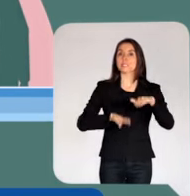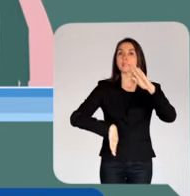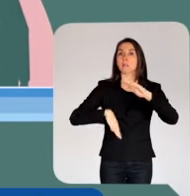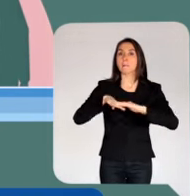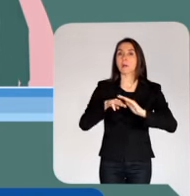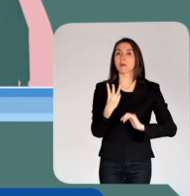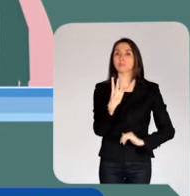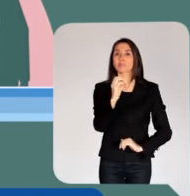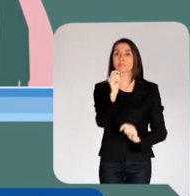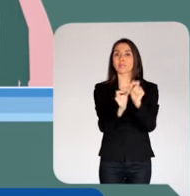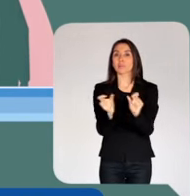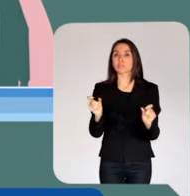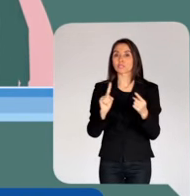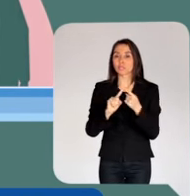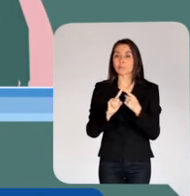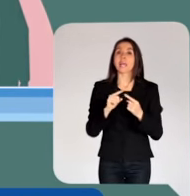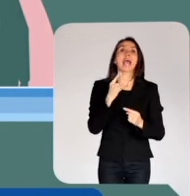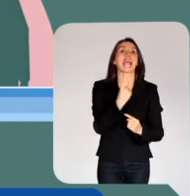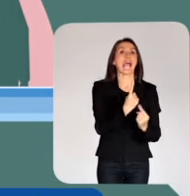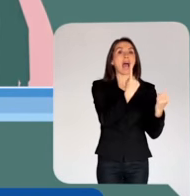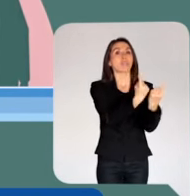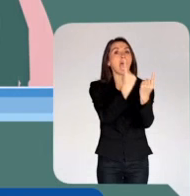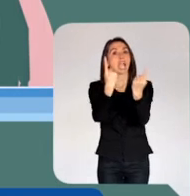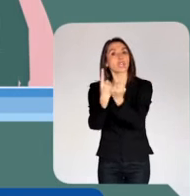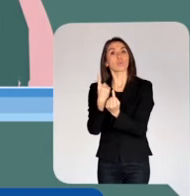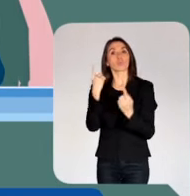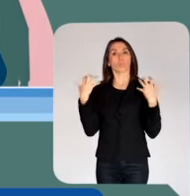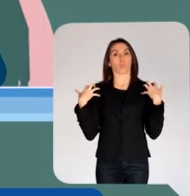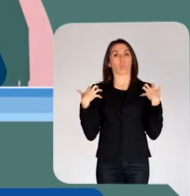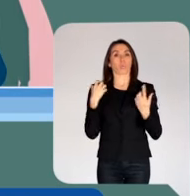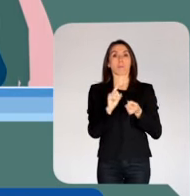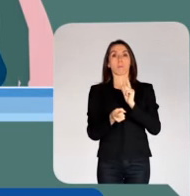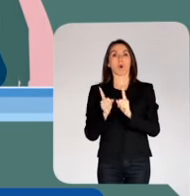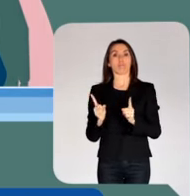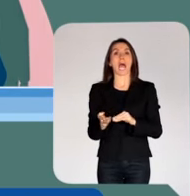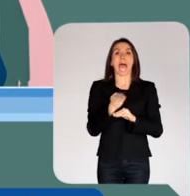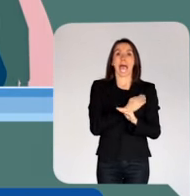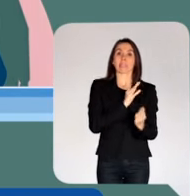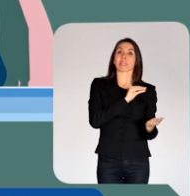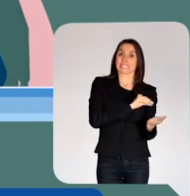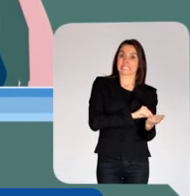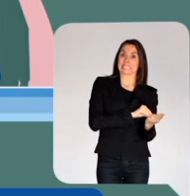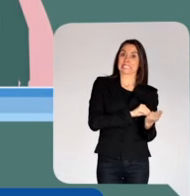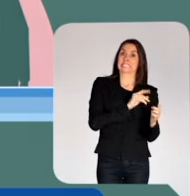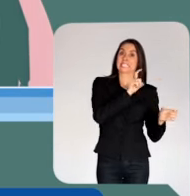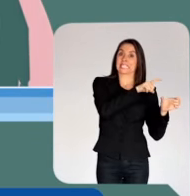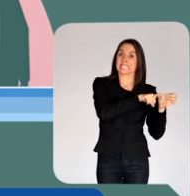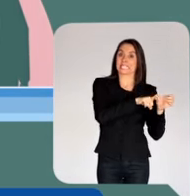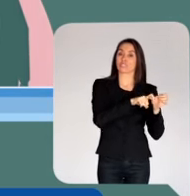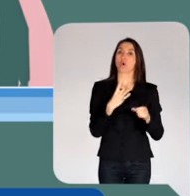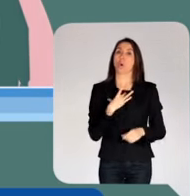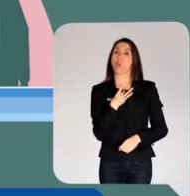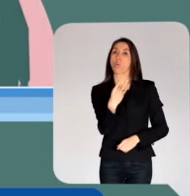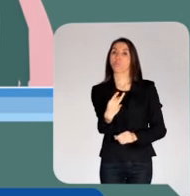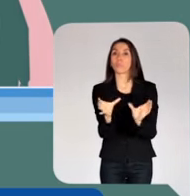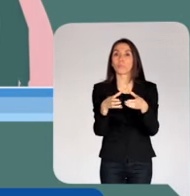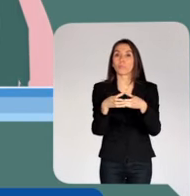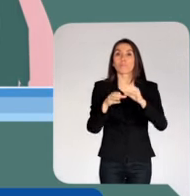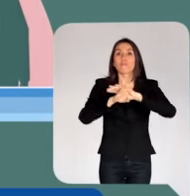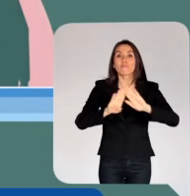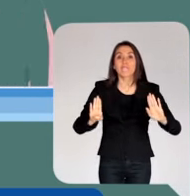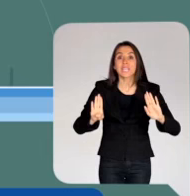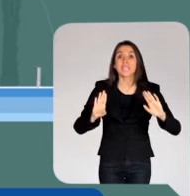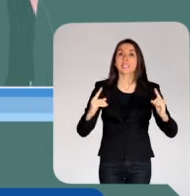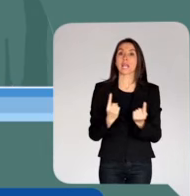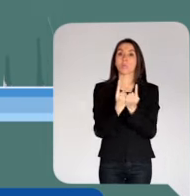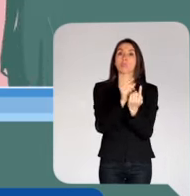de 15 y un máximo de 30 participantes. Cada encuentro contará con un moderador previamente inscrito, elegido por el propio grupo. Al